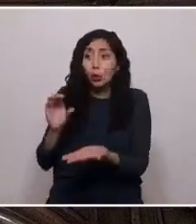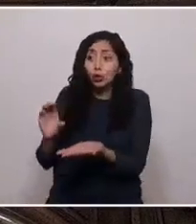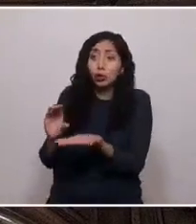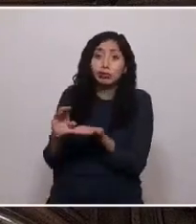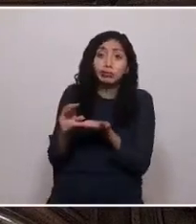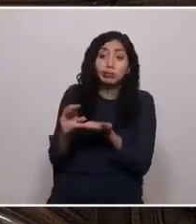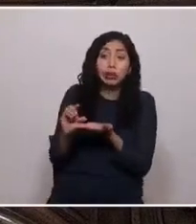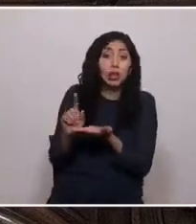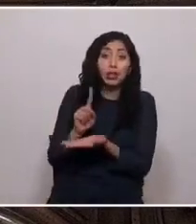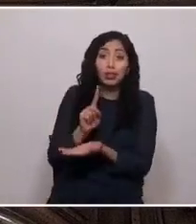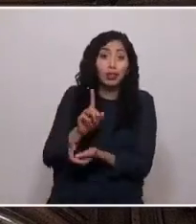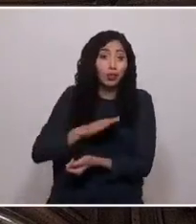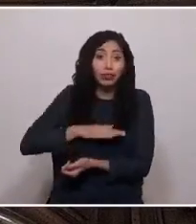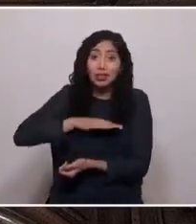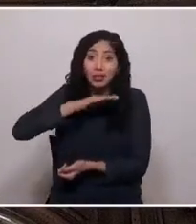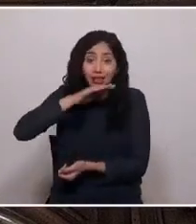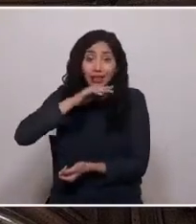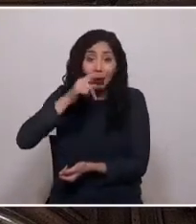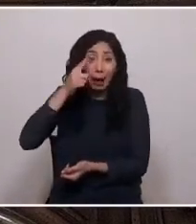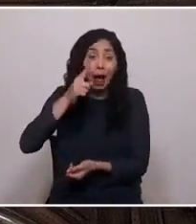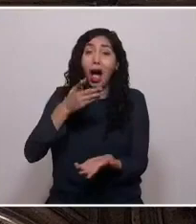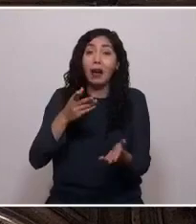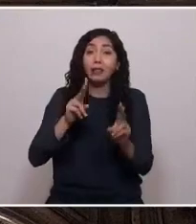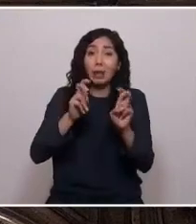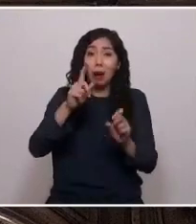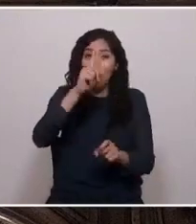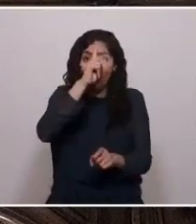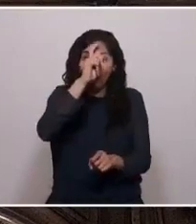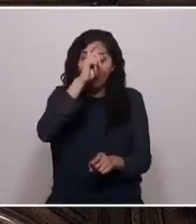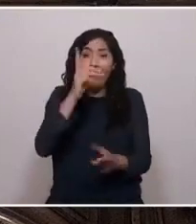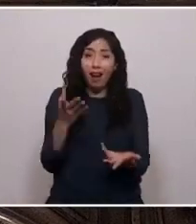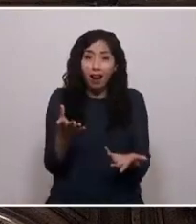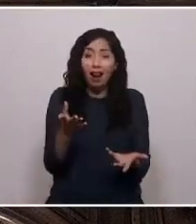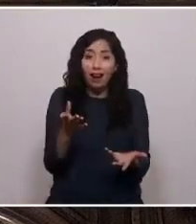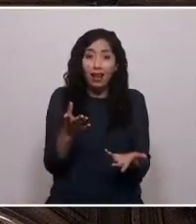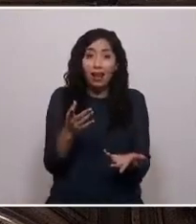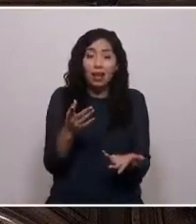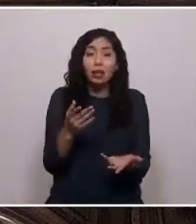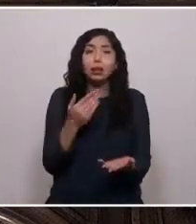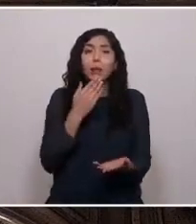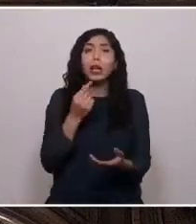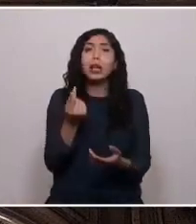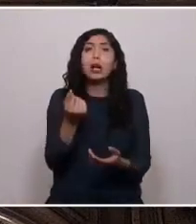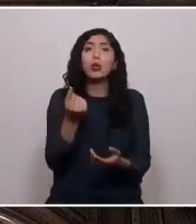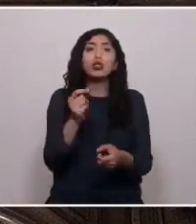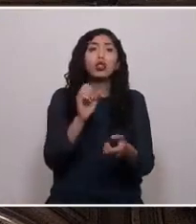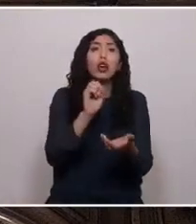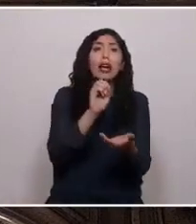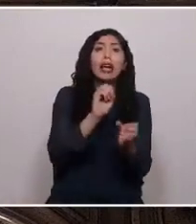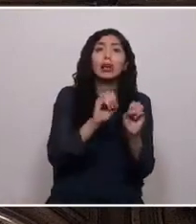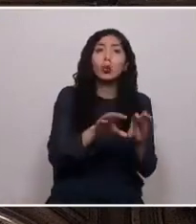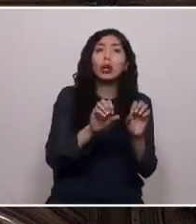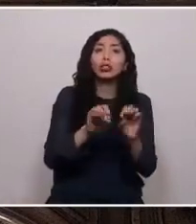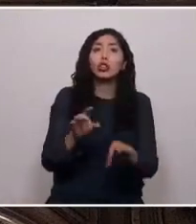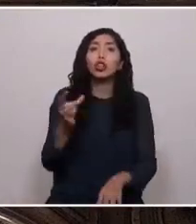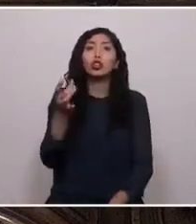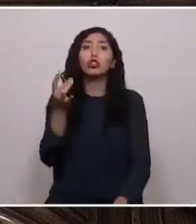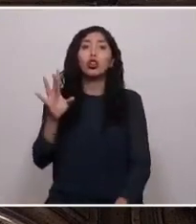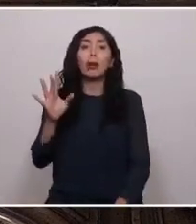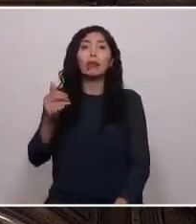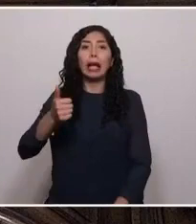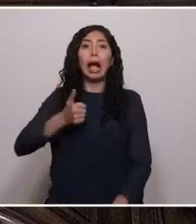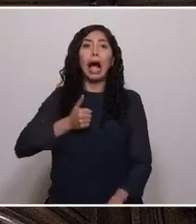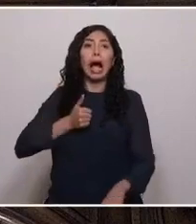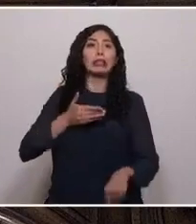para sostener la atención primaria, donde los recursos para educación consideran la asistencia media y no las matrículas